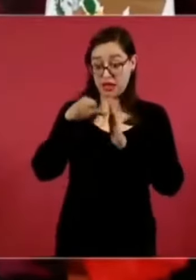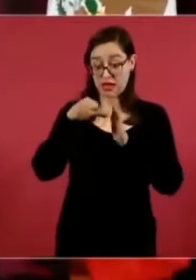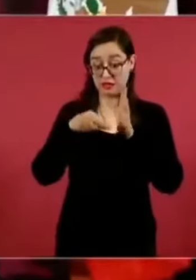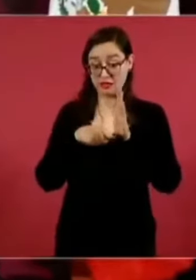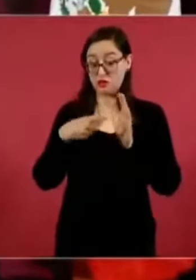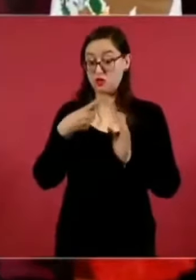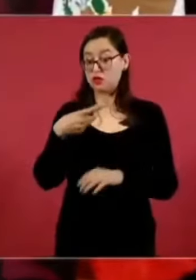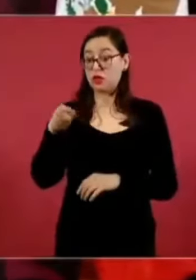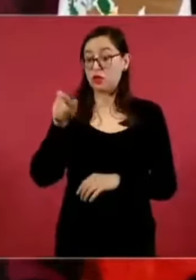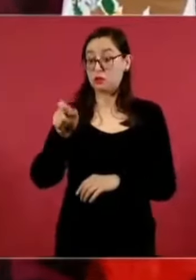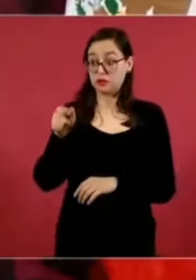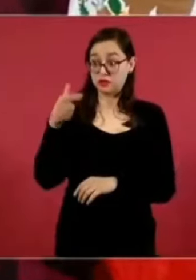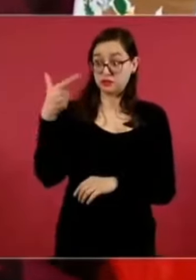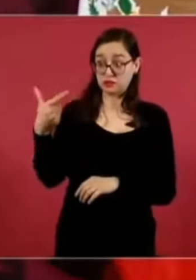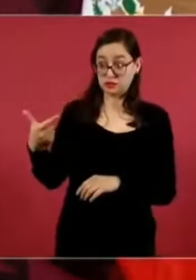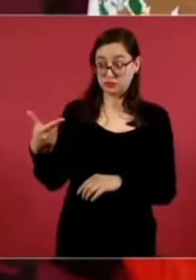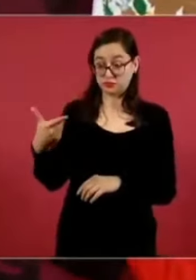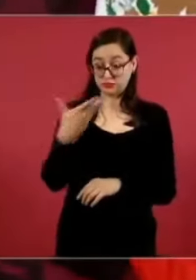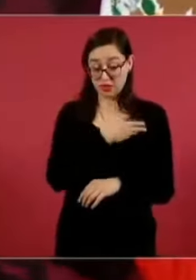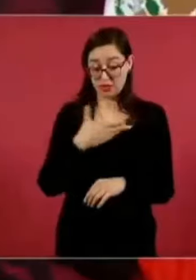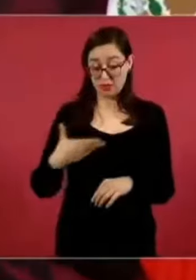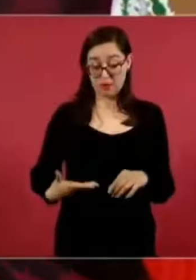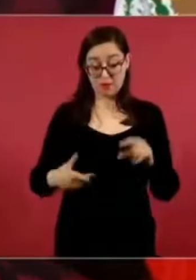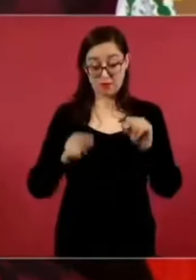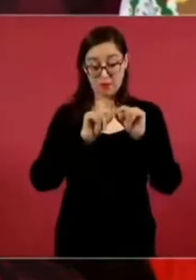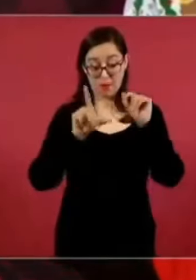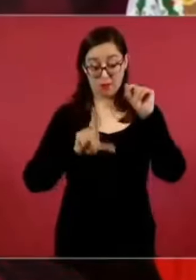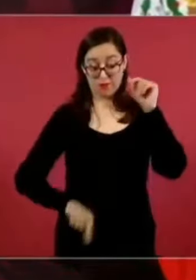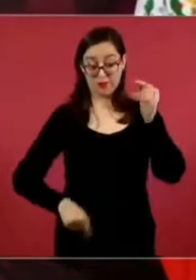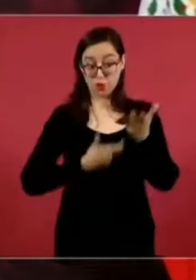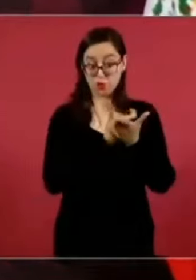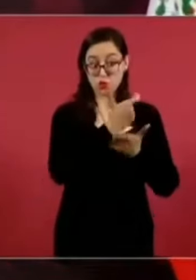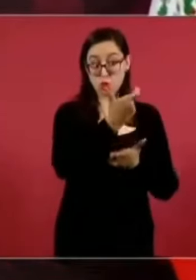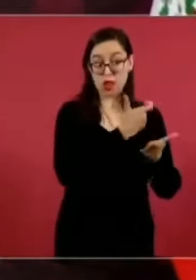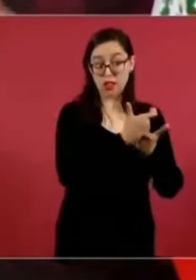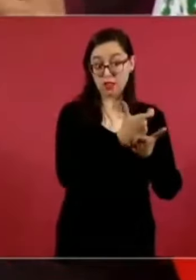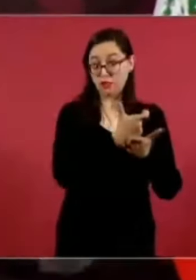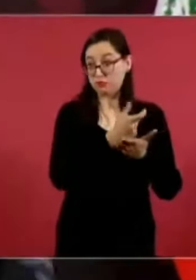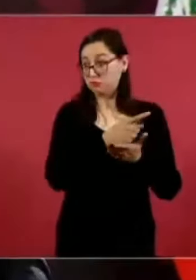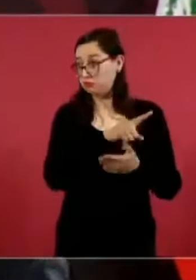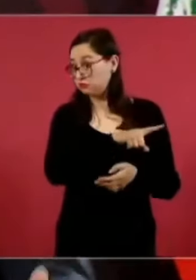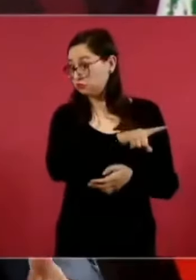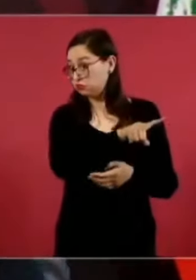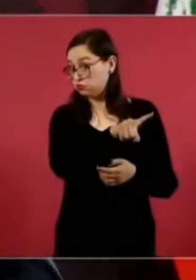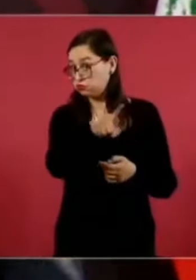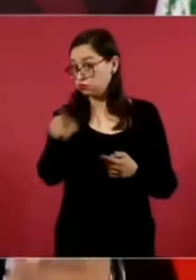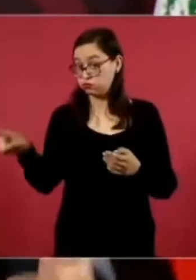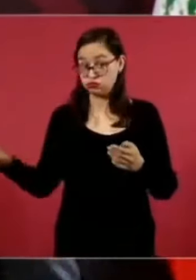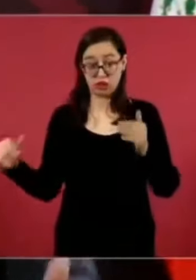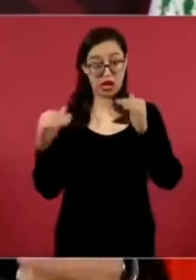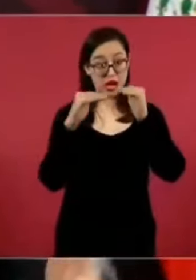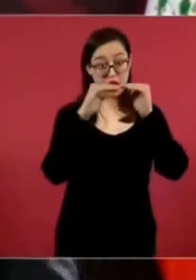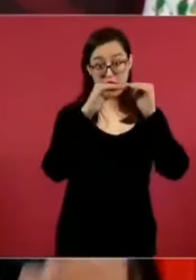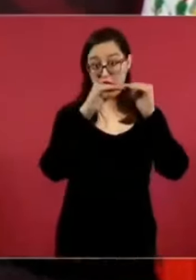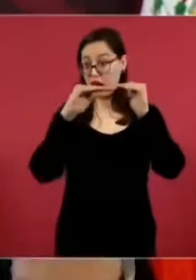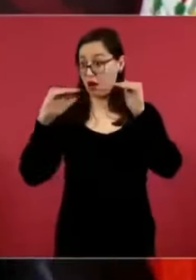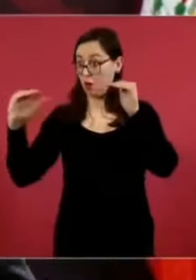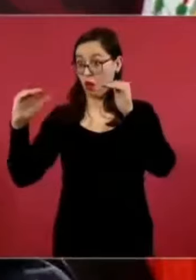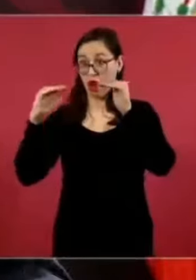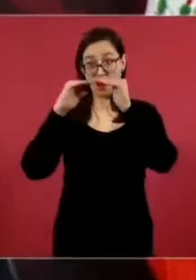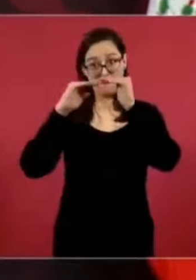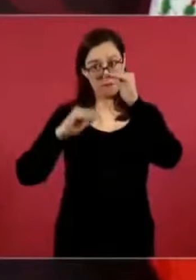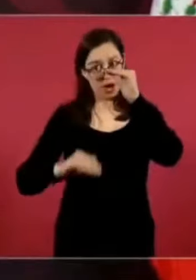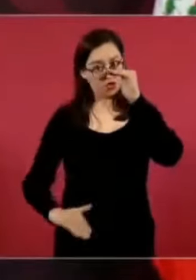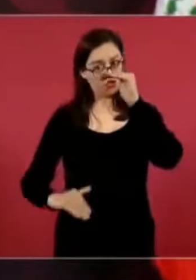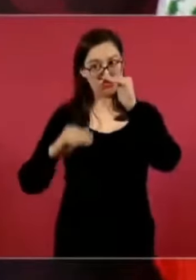que nadie puede ganar más que el presidente y yo con argucias legaloides,